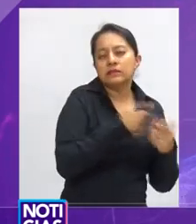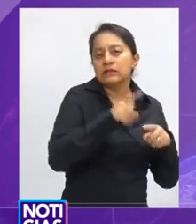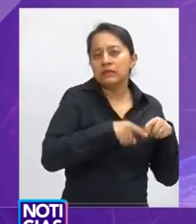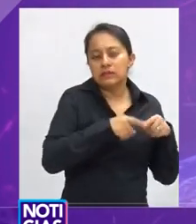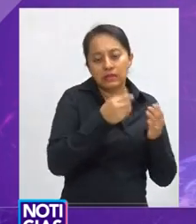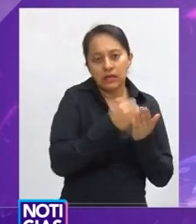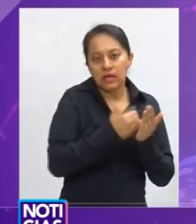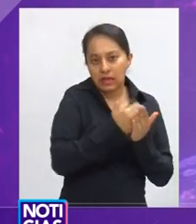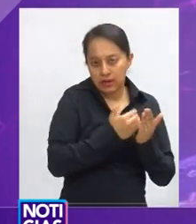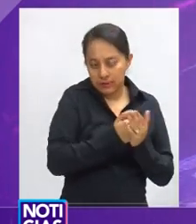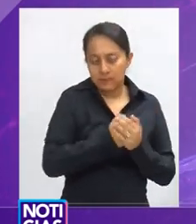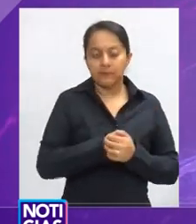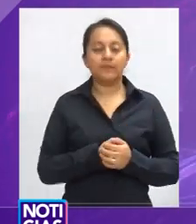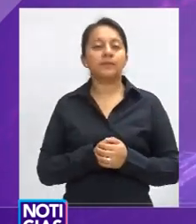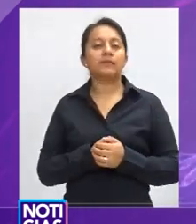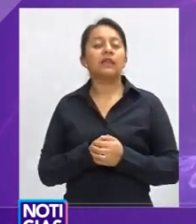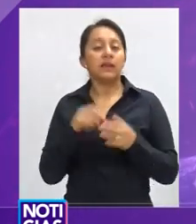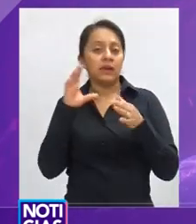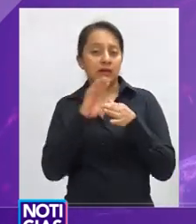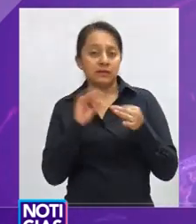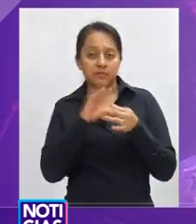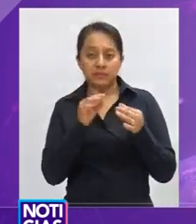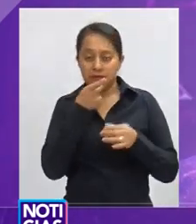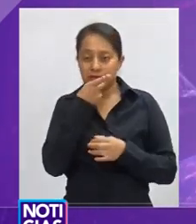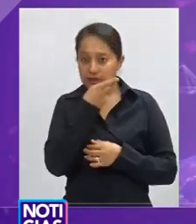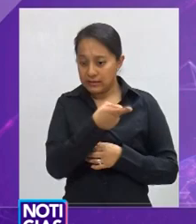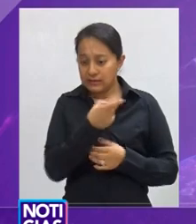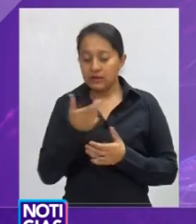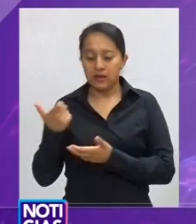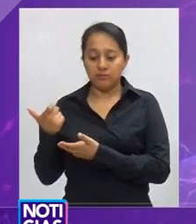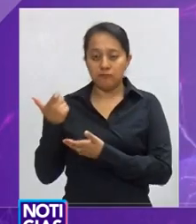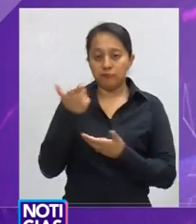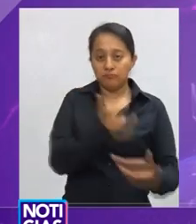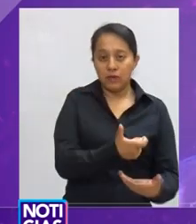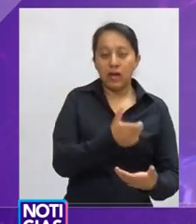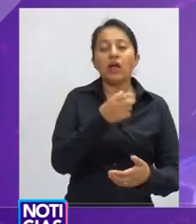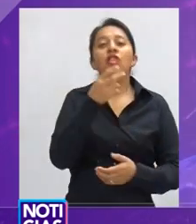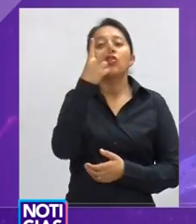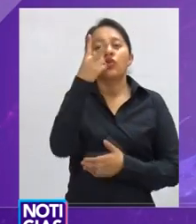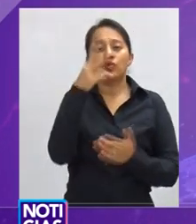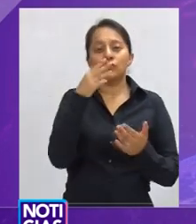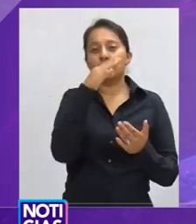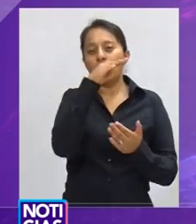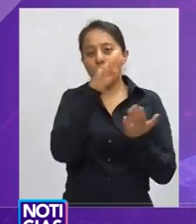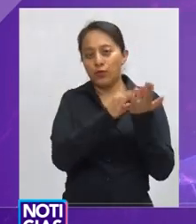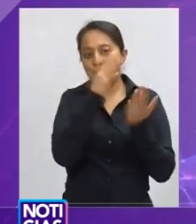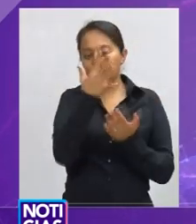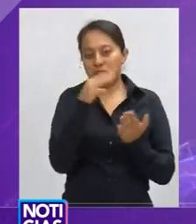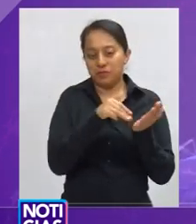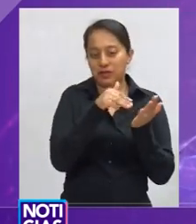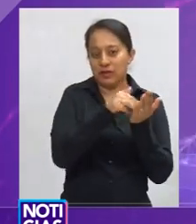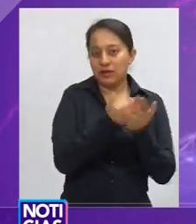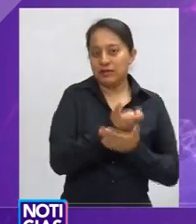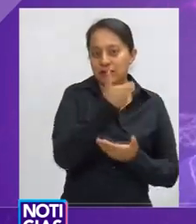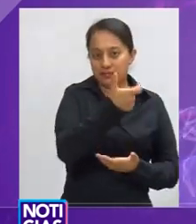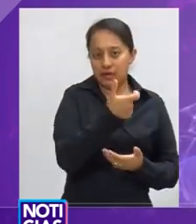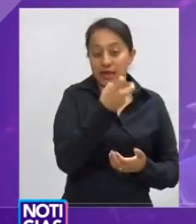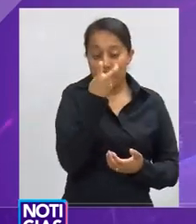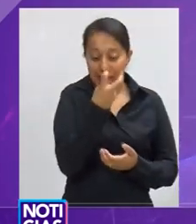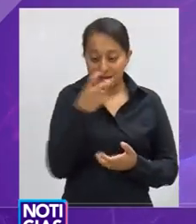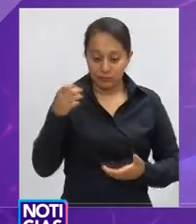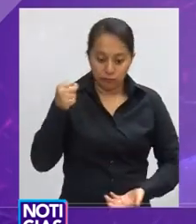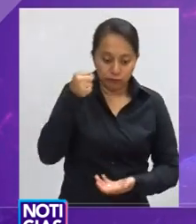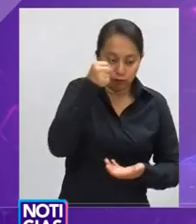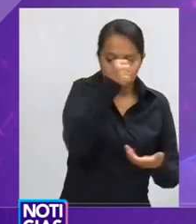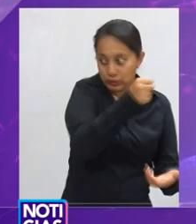pues a los compañeros jubilados y pensionados. El pago a estos trabajadores es de dos millones y medio de pesos que corresponden a